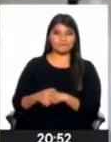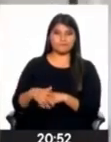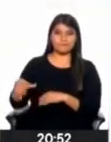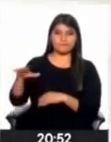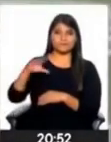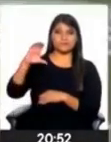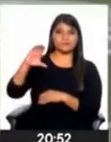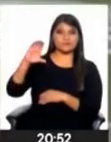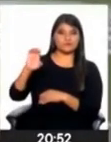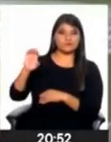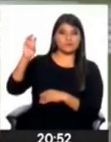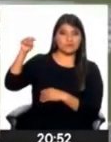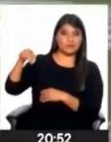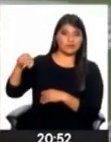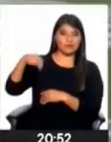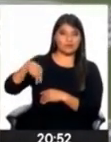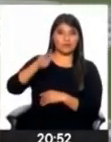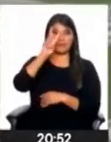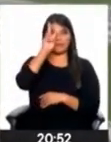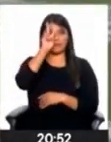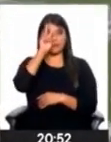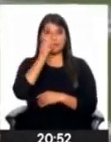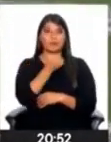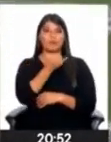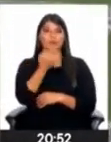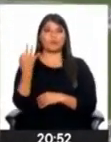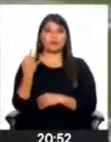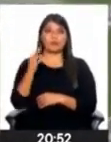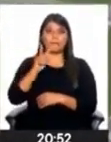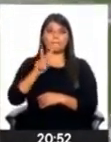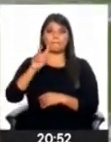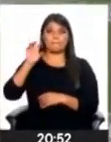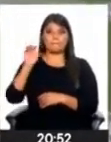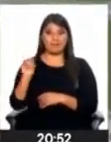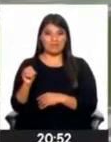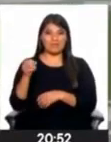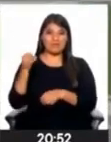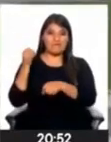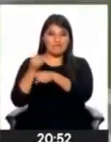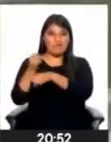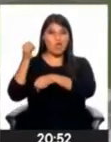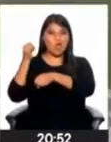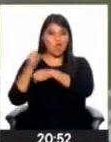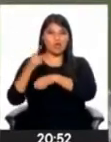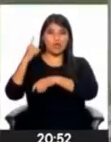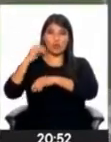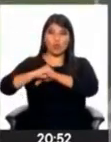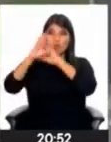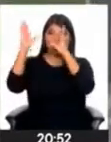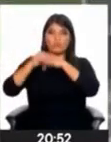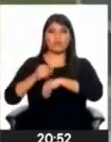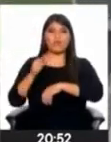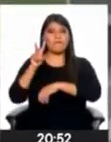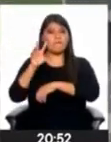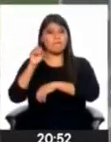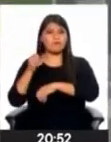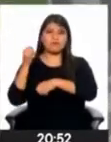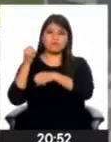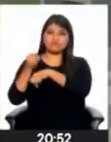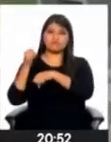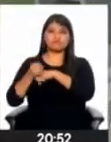Emergencia Mujer, en nuestro país se registran 20 casos de violación diarias hacia niños, niñas y